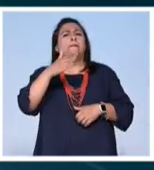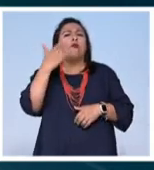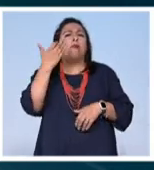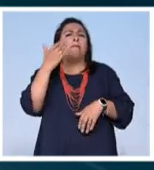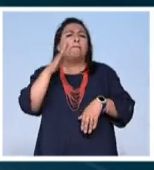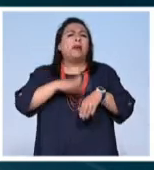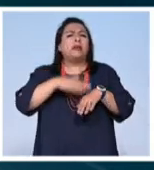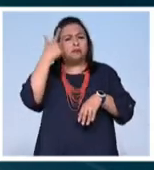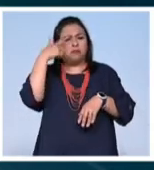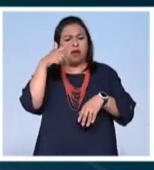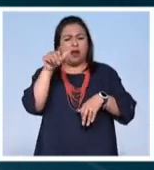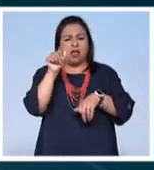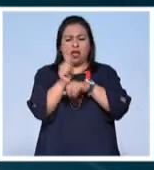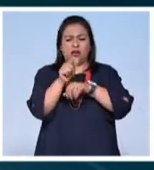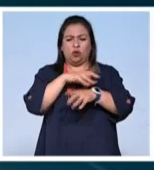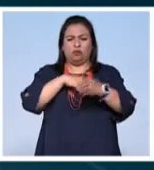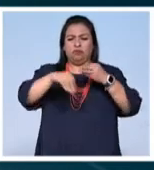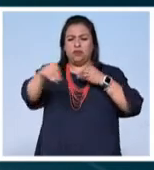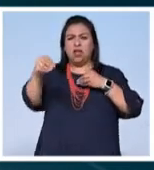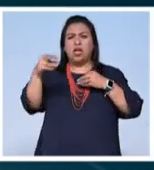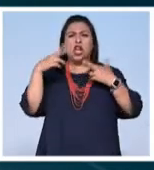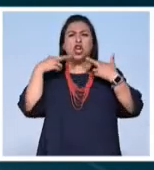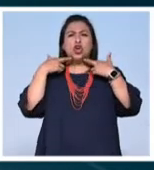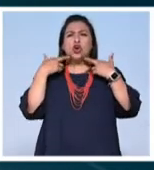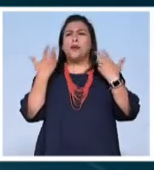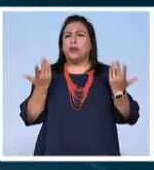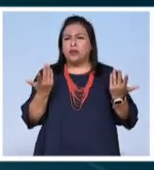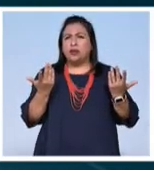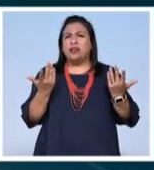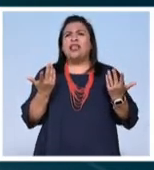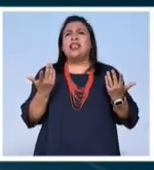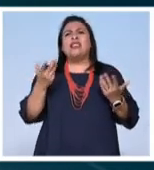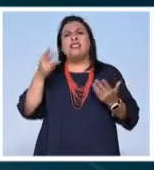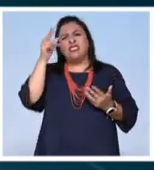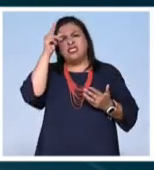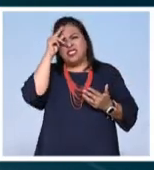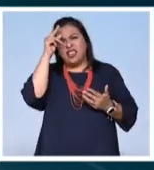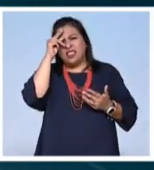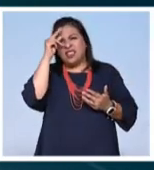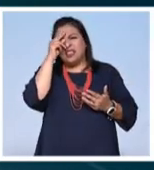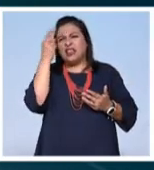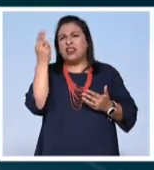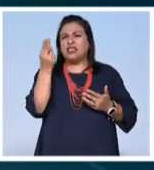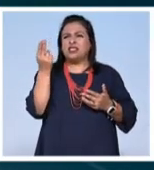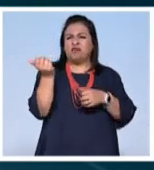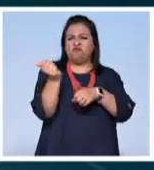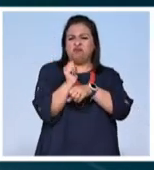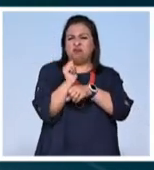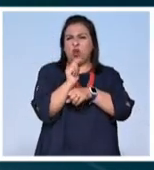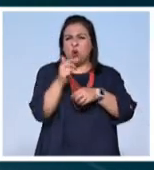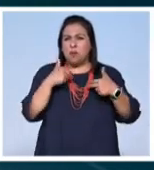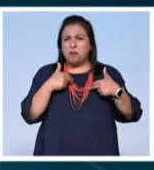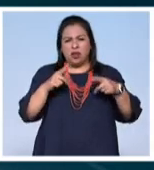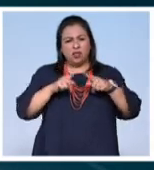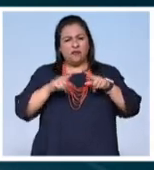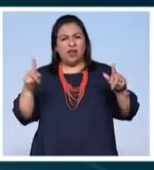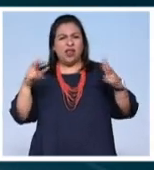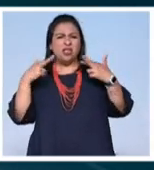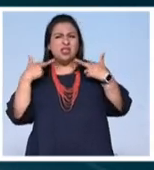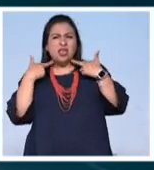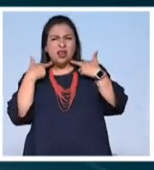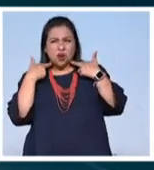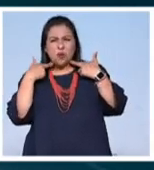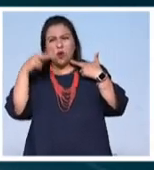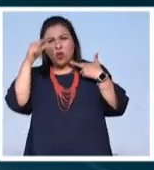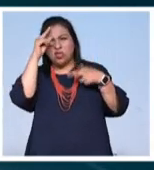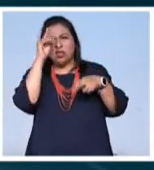para que un actor sea reemplazado en escena por un robot? ¿de qué inteligencia dispone un histrion humano que lo haga diferente de una entidad